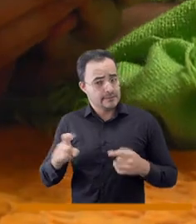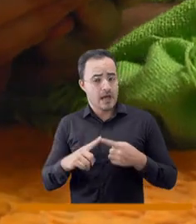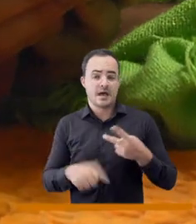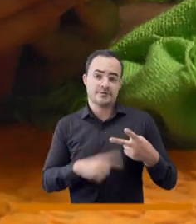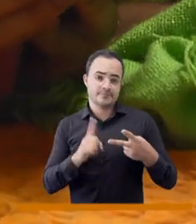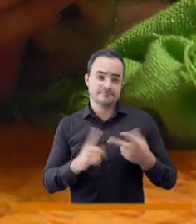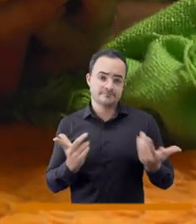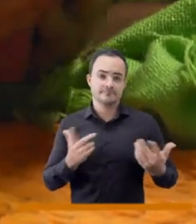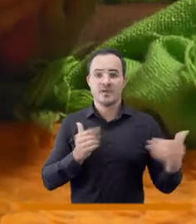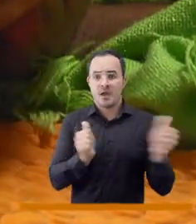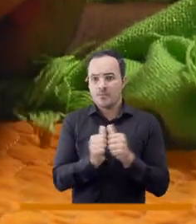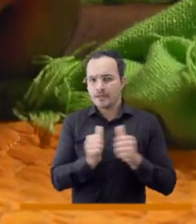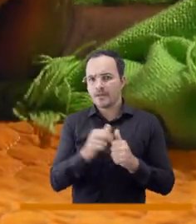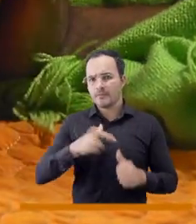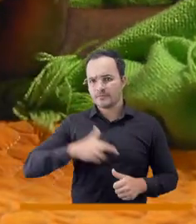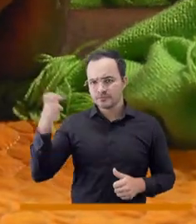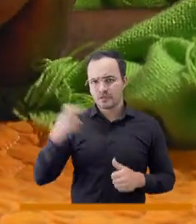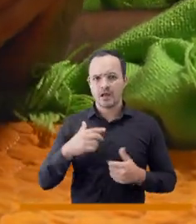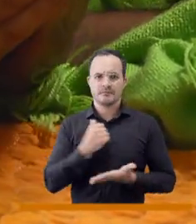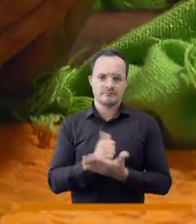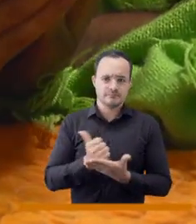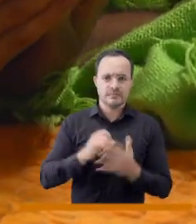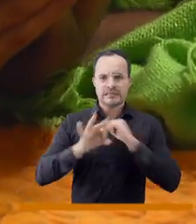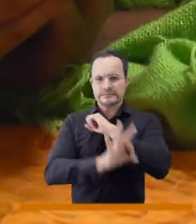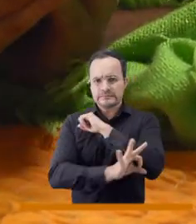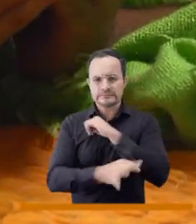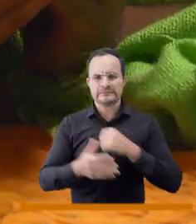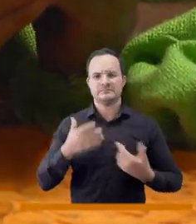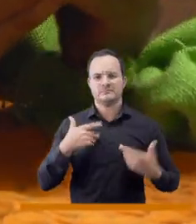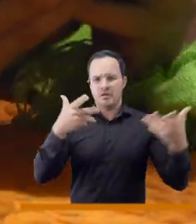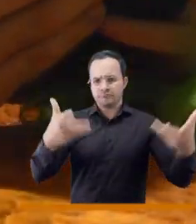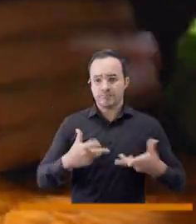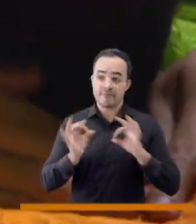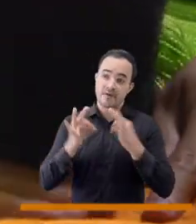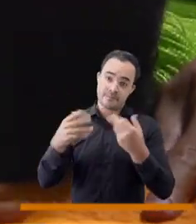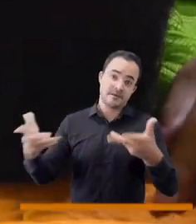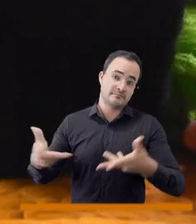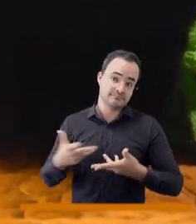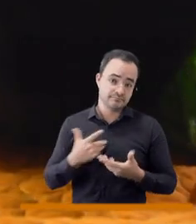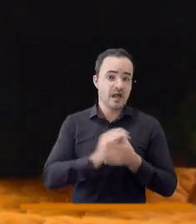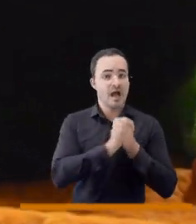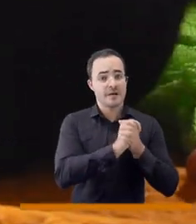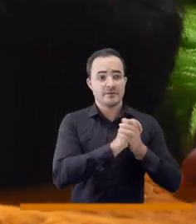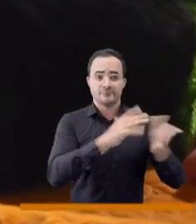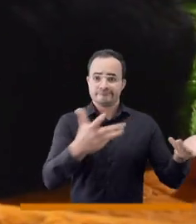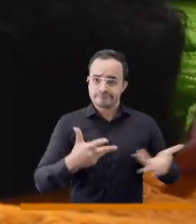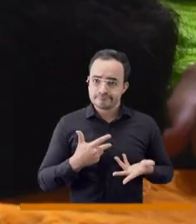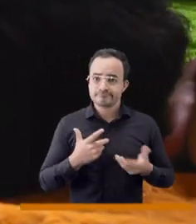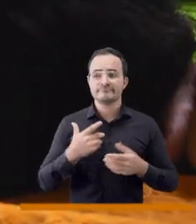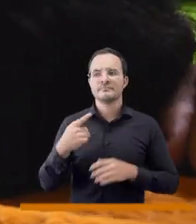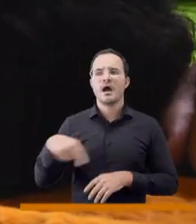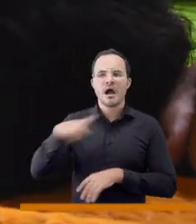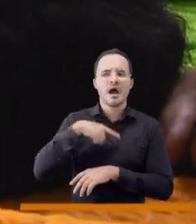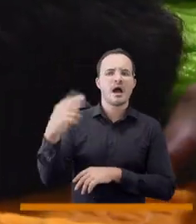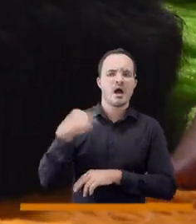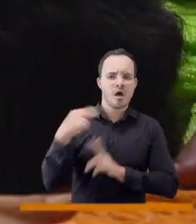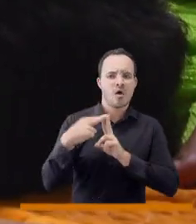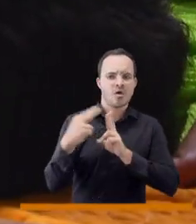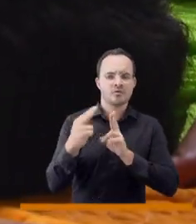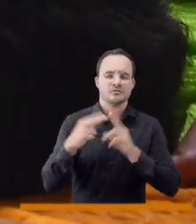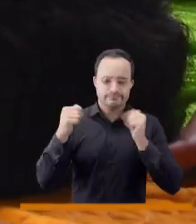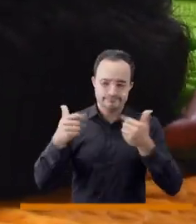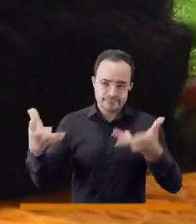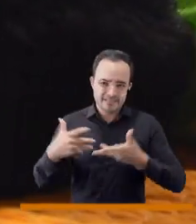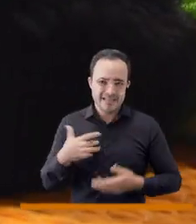correctamente tratada? Sí, claro que sí, lógicamente hay tener un tratamiento, acompañamiento profesional, psicológico, medicamentos, acompañamiento